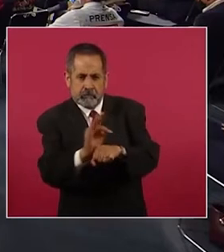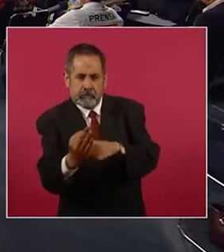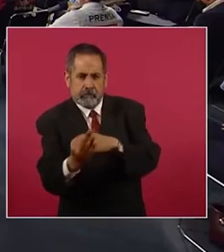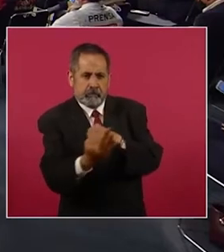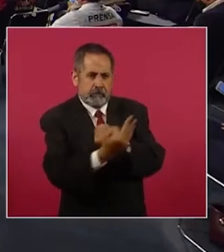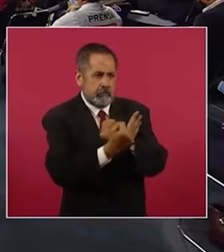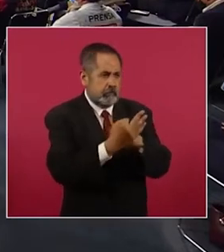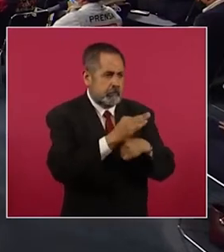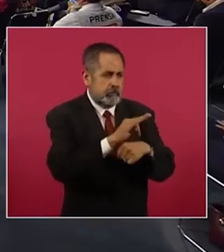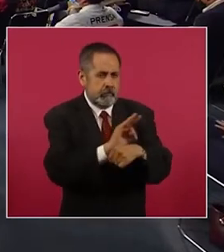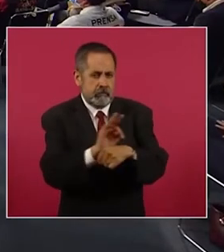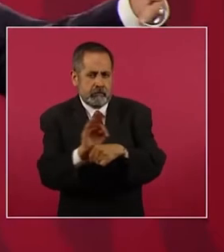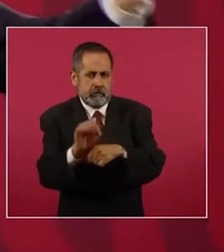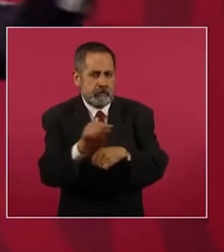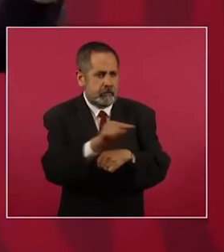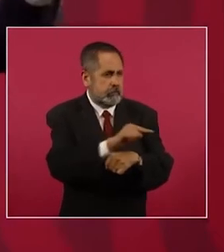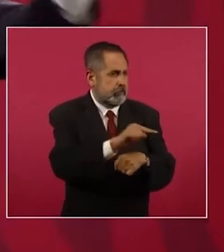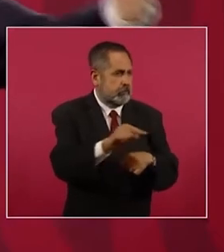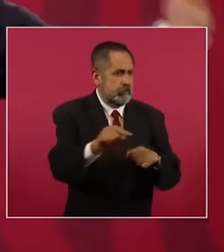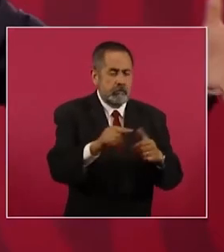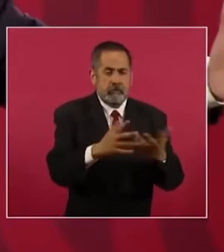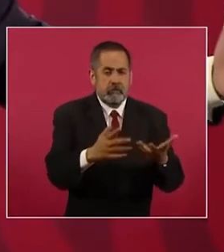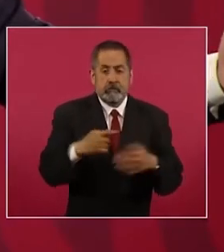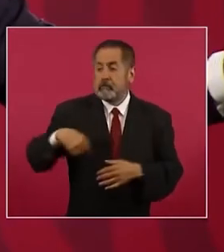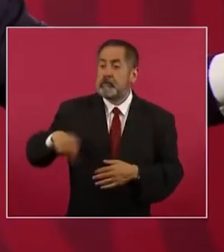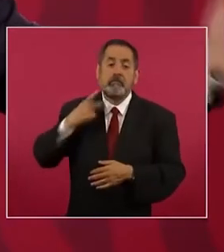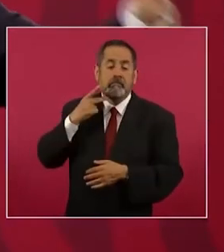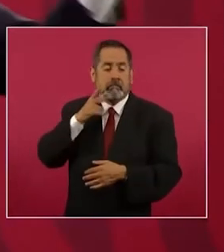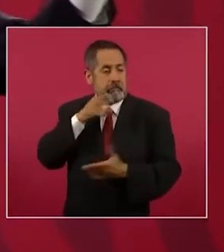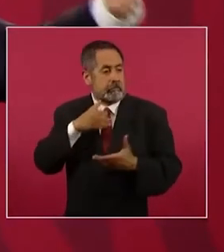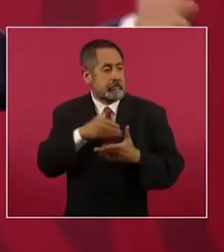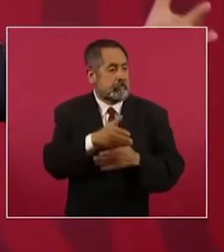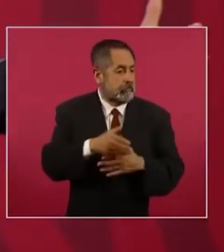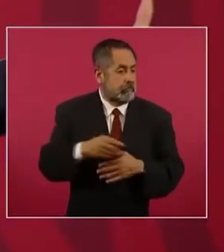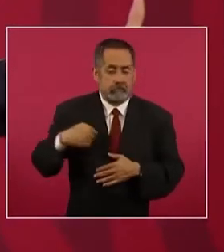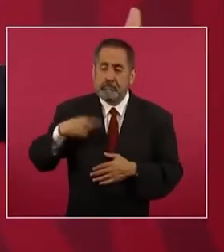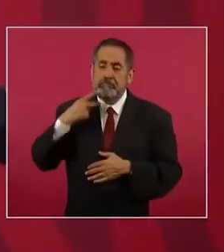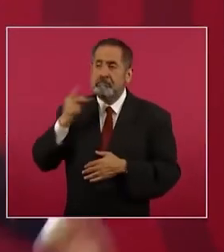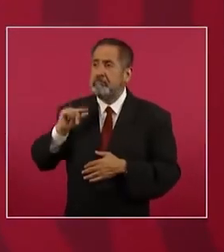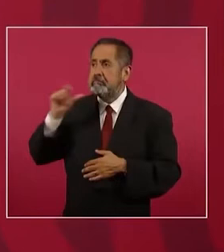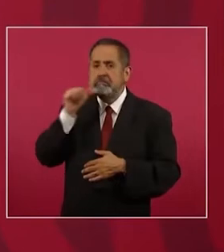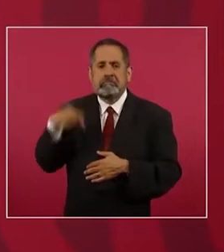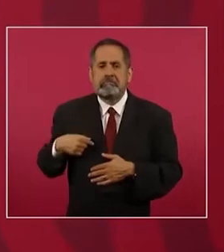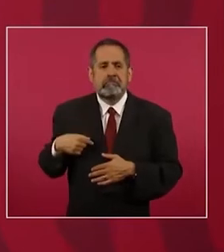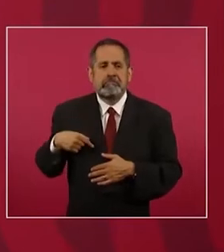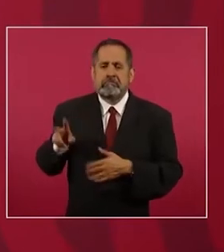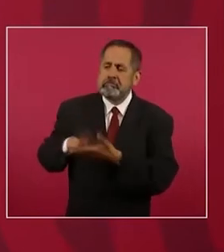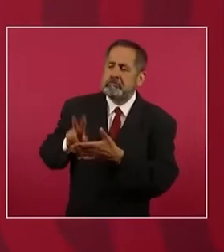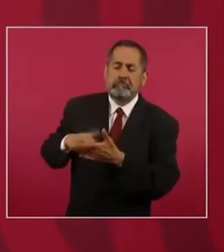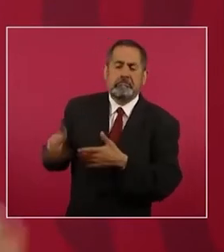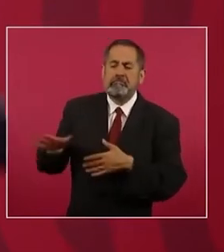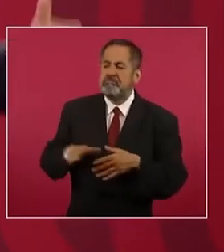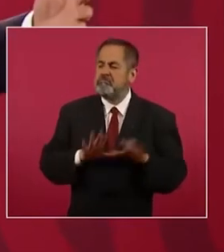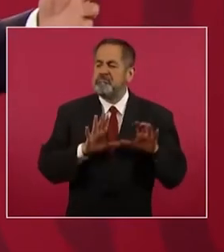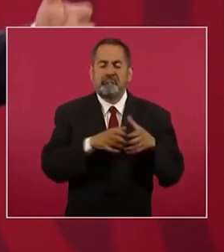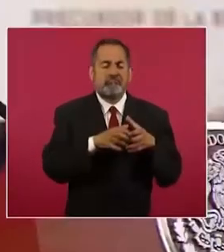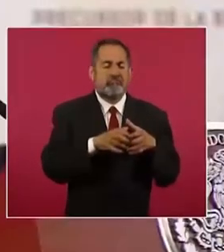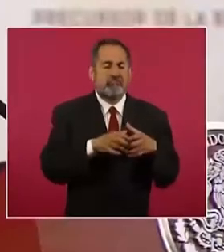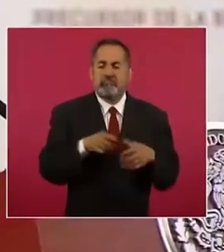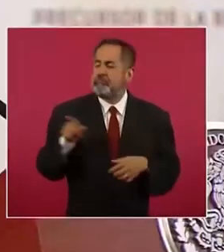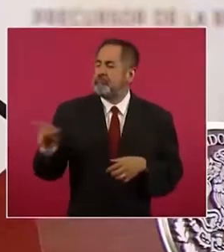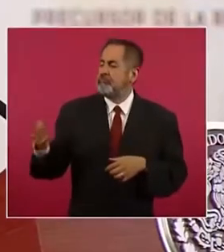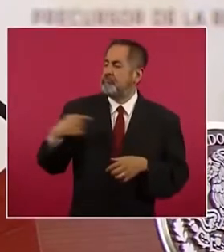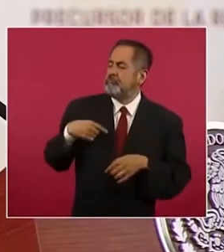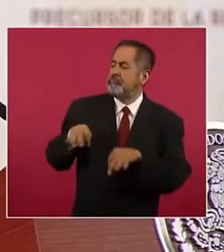en donde ni siquiera los políticos eran los más importantes eran empleados